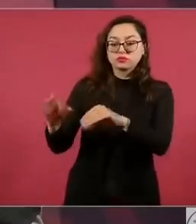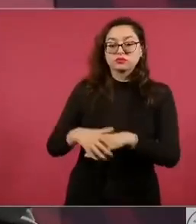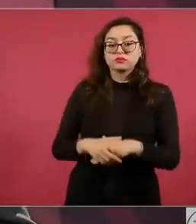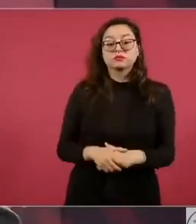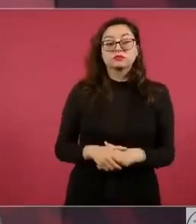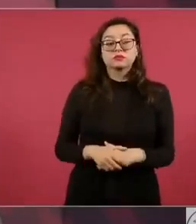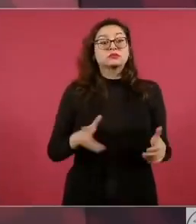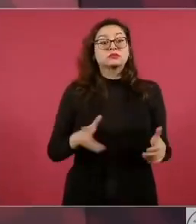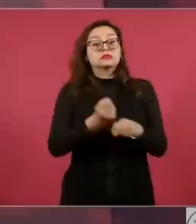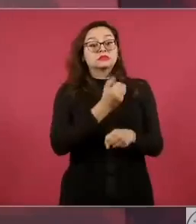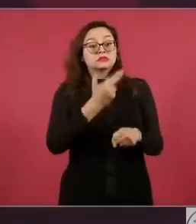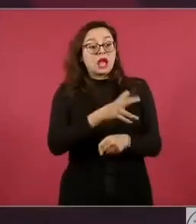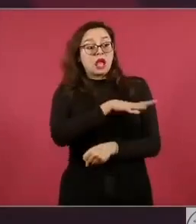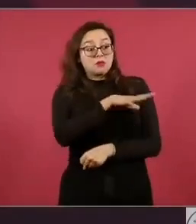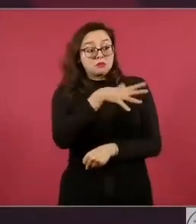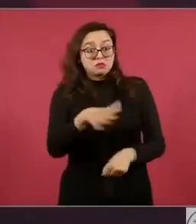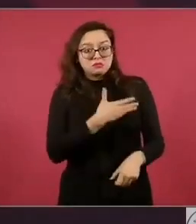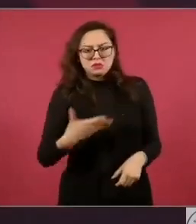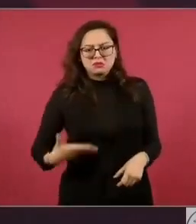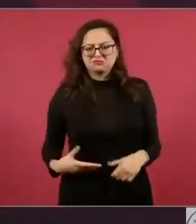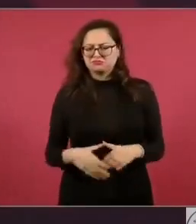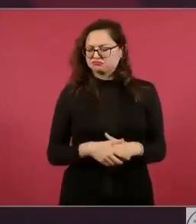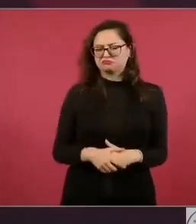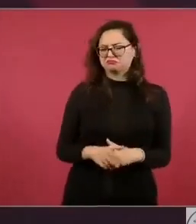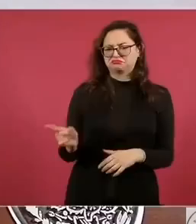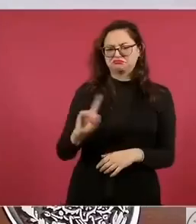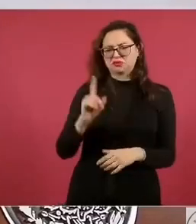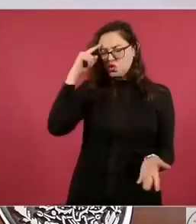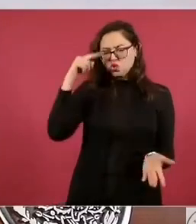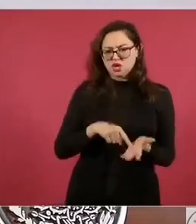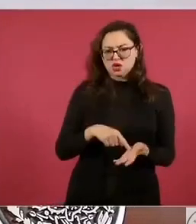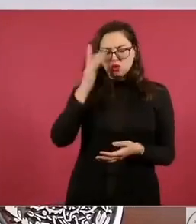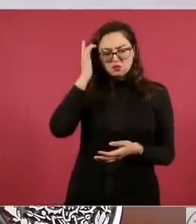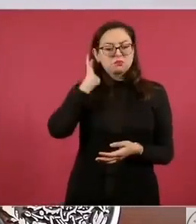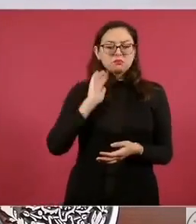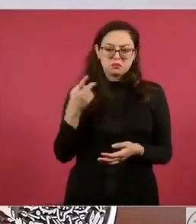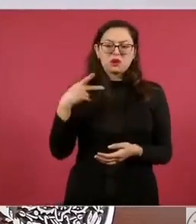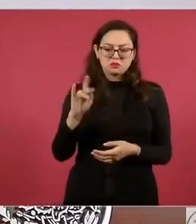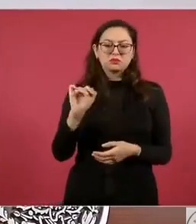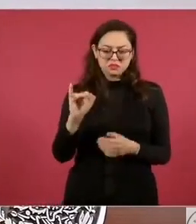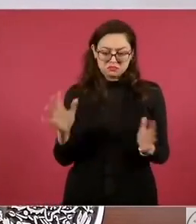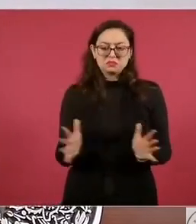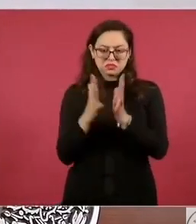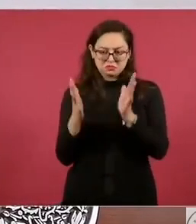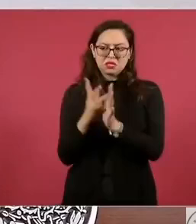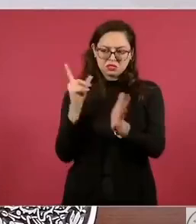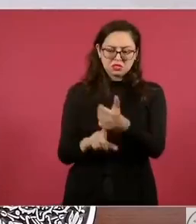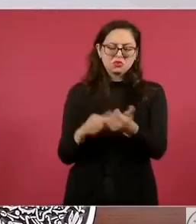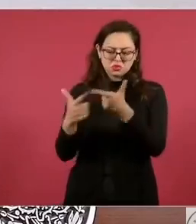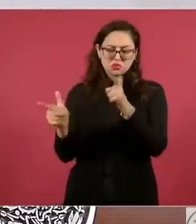presidencia? No, creo que para eso, pero sí va a participar, eso me lo